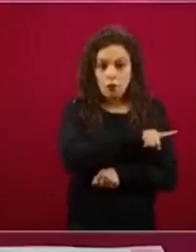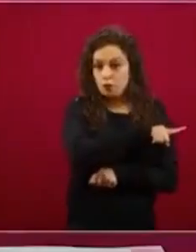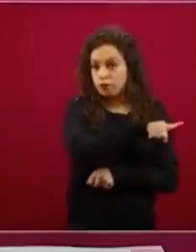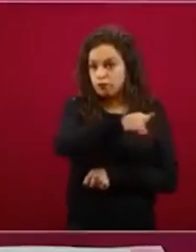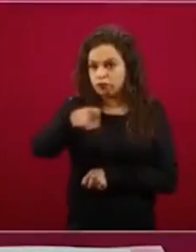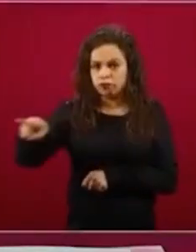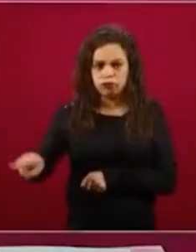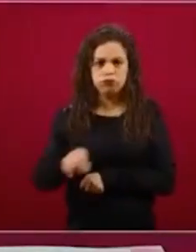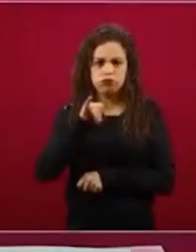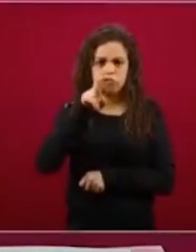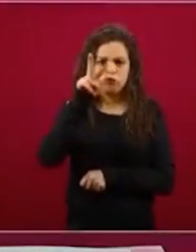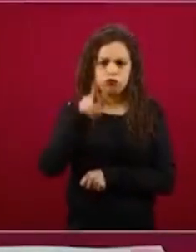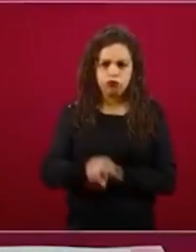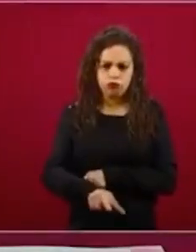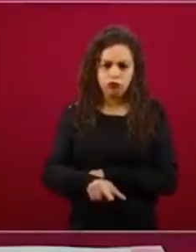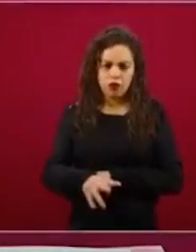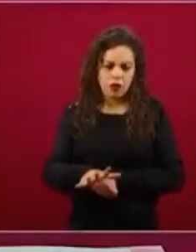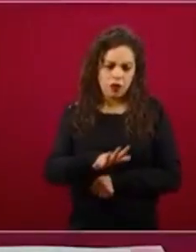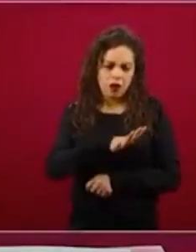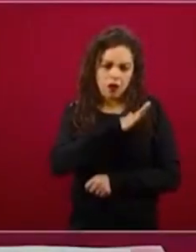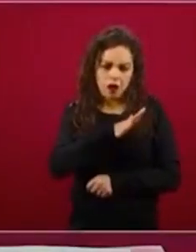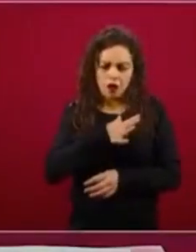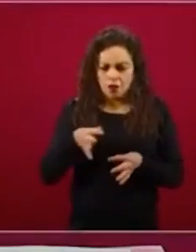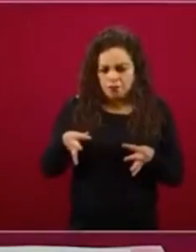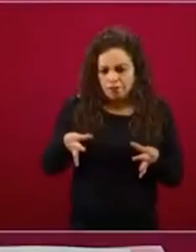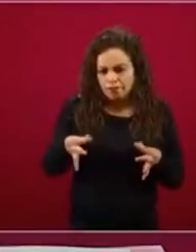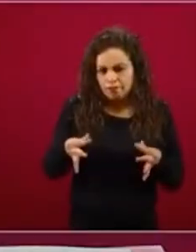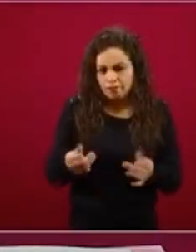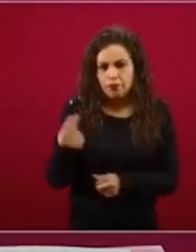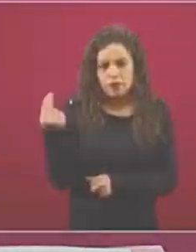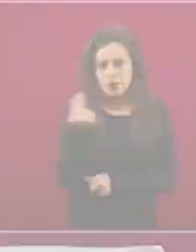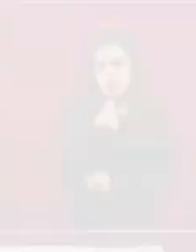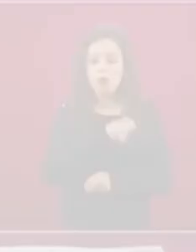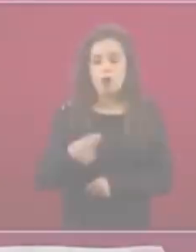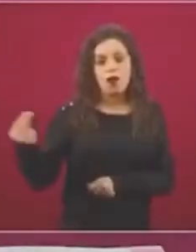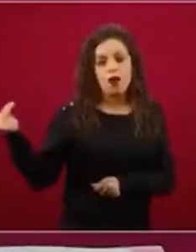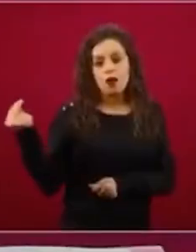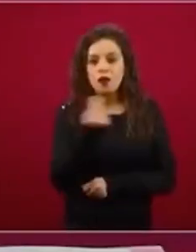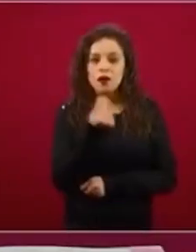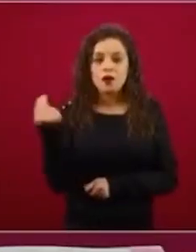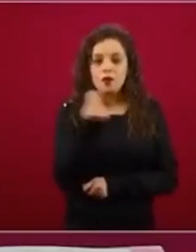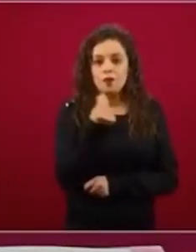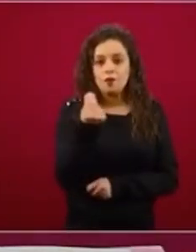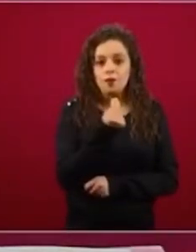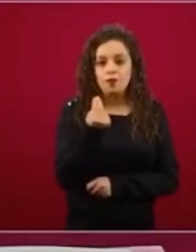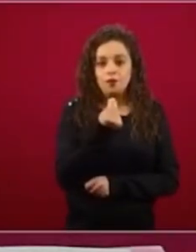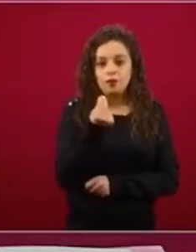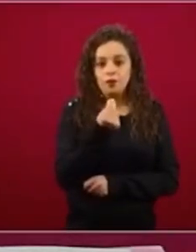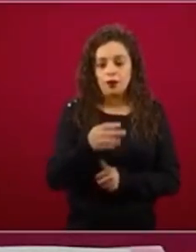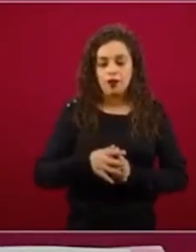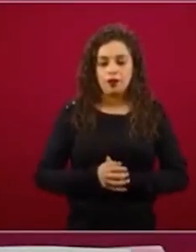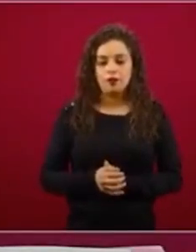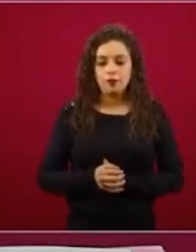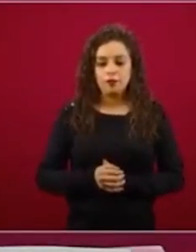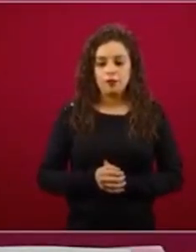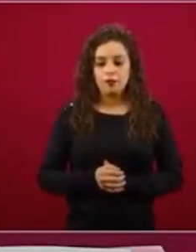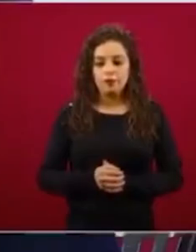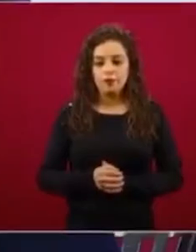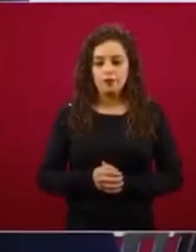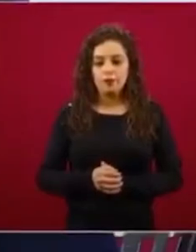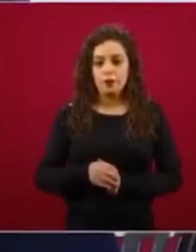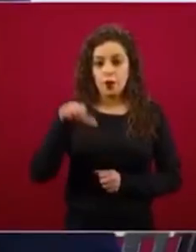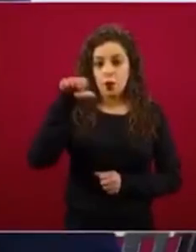cantidades y calidades de alimentos como lo marca nuestra Constitución. Paradójicamente, y creo que ya lo he mencionado,